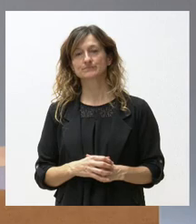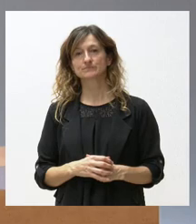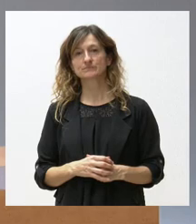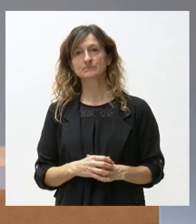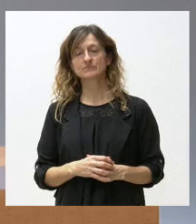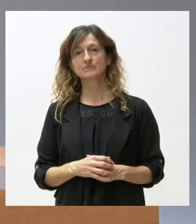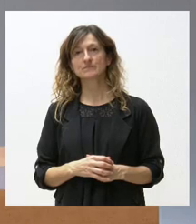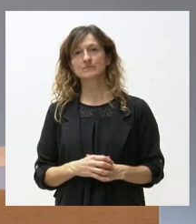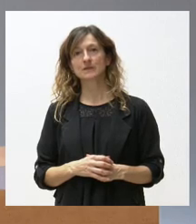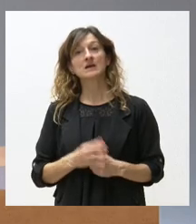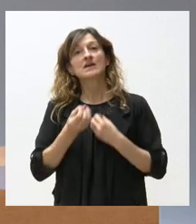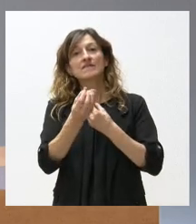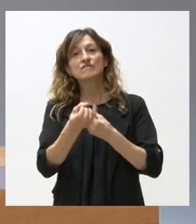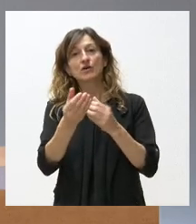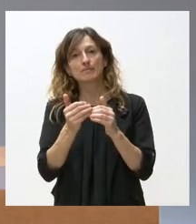¿Pues les iremos informando?